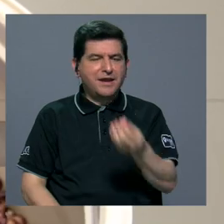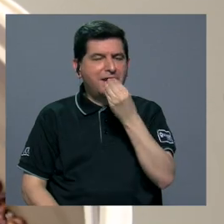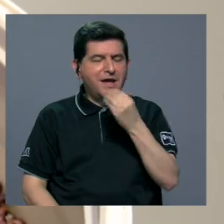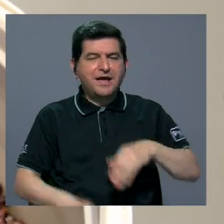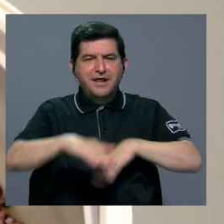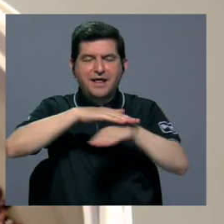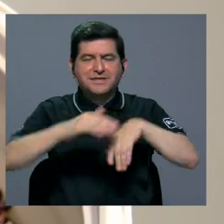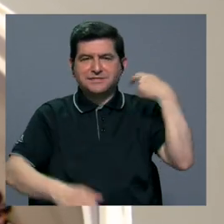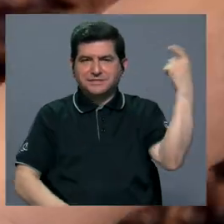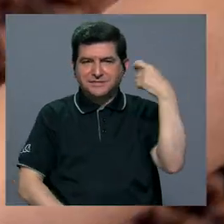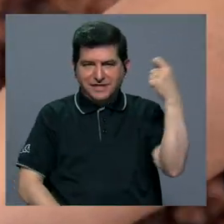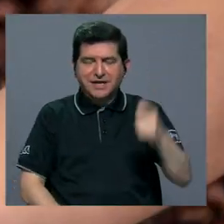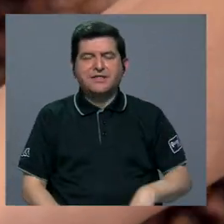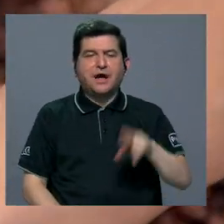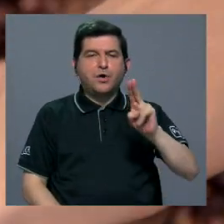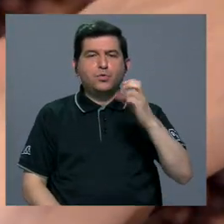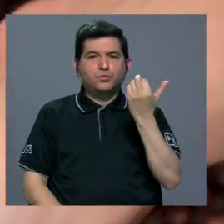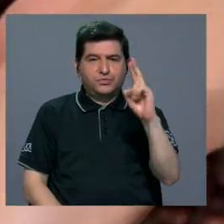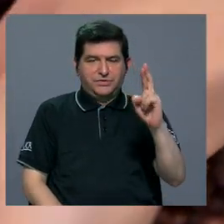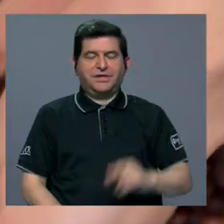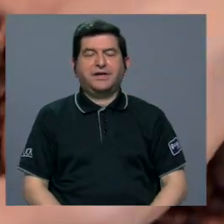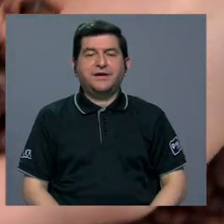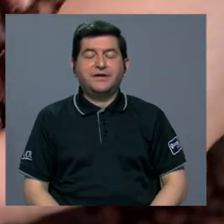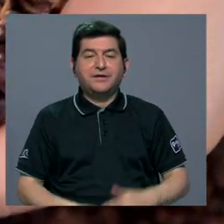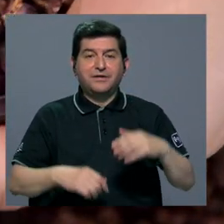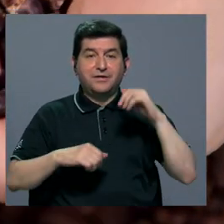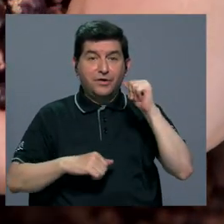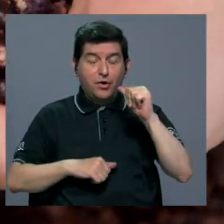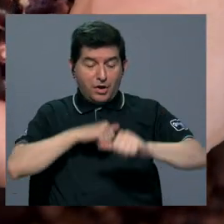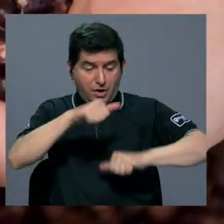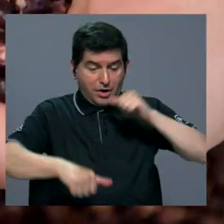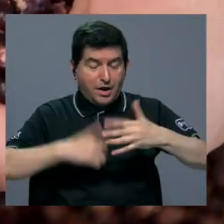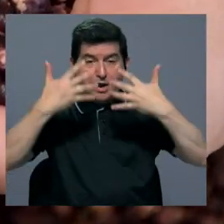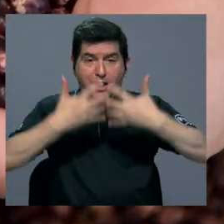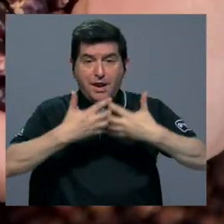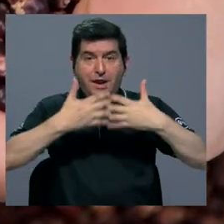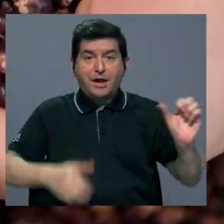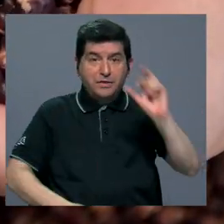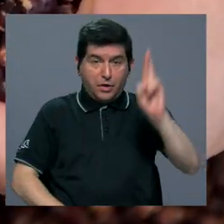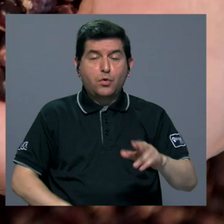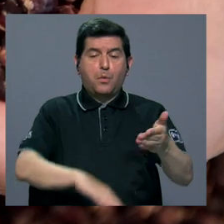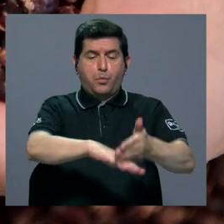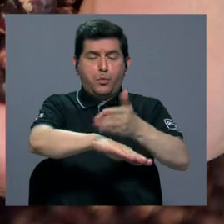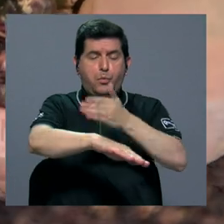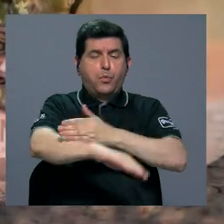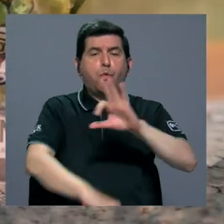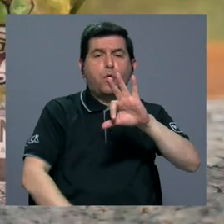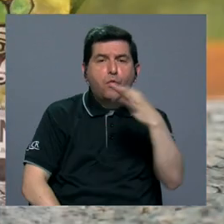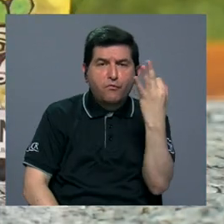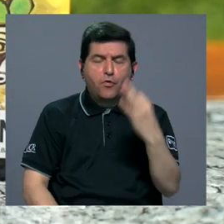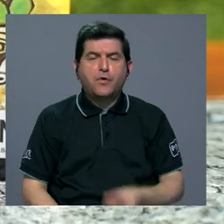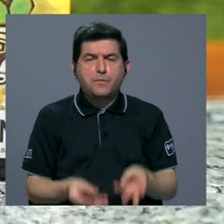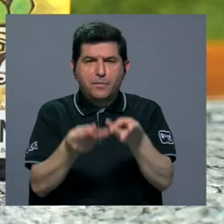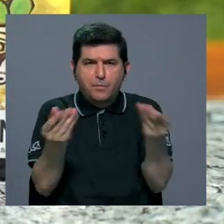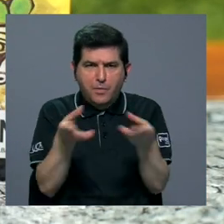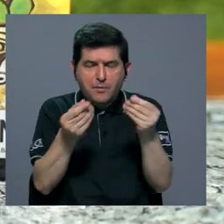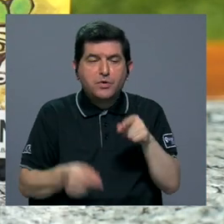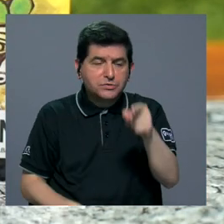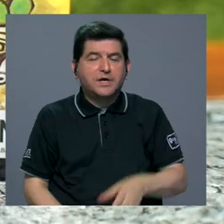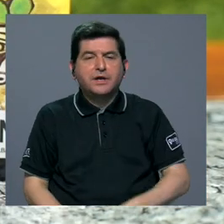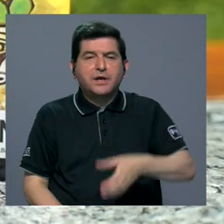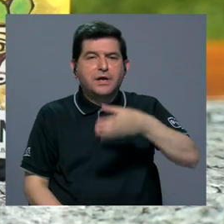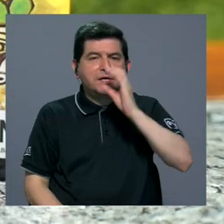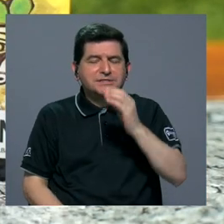guanacaste de la UCR, un emprendimiento costarricense podrá mejorar la forma en que produce estas bebidas